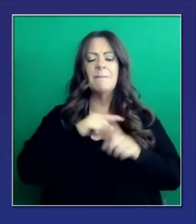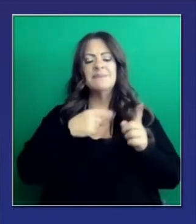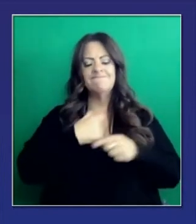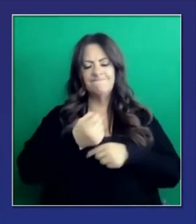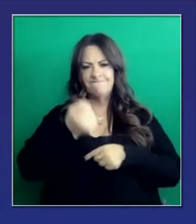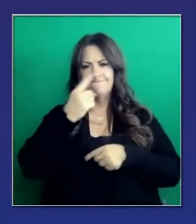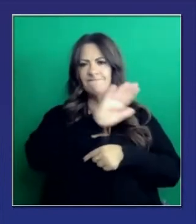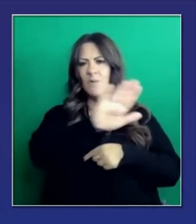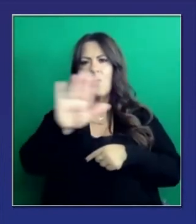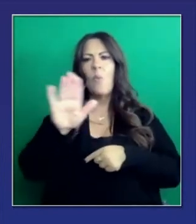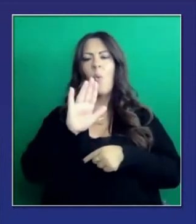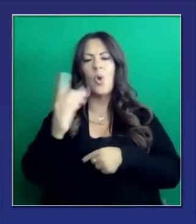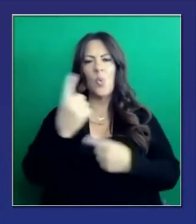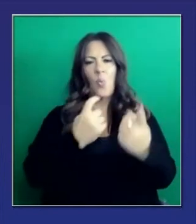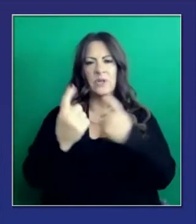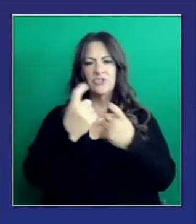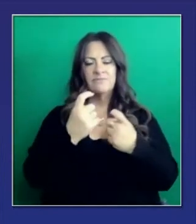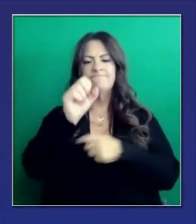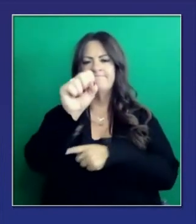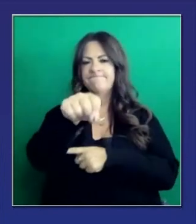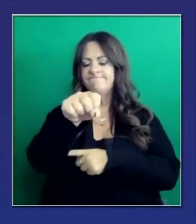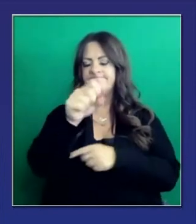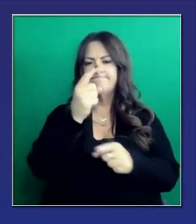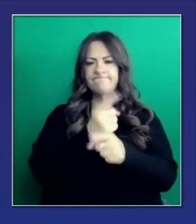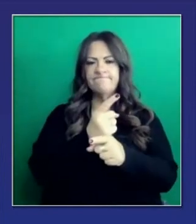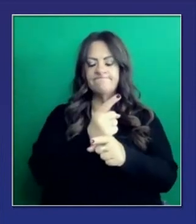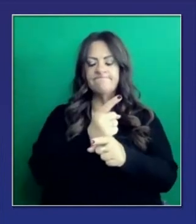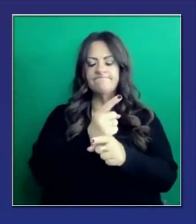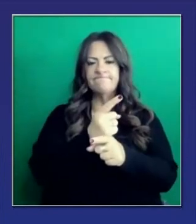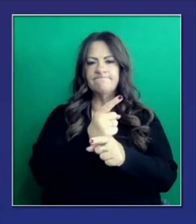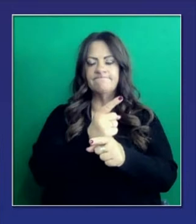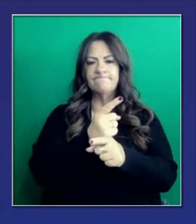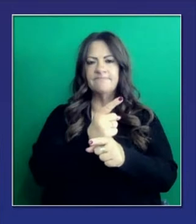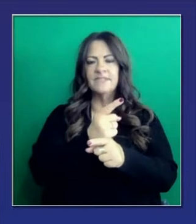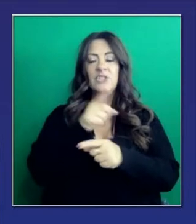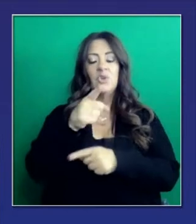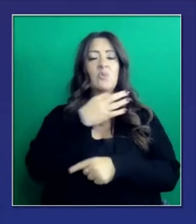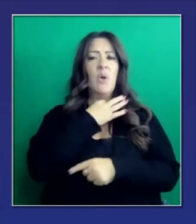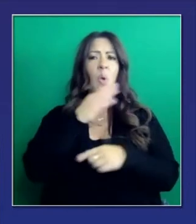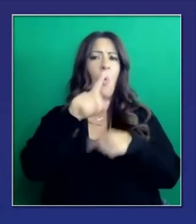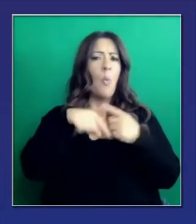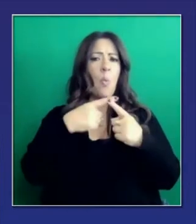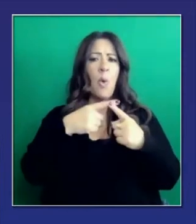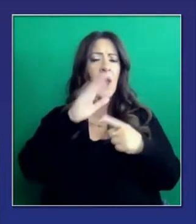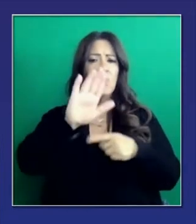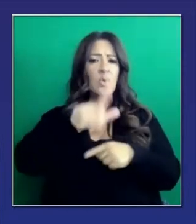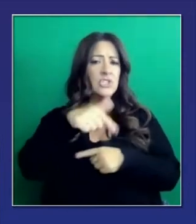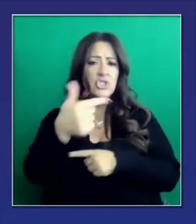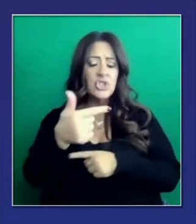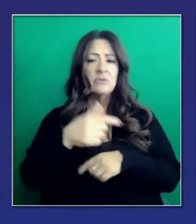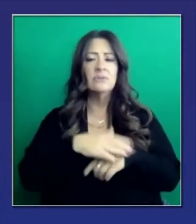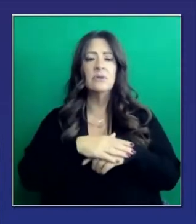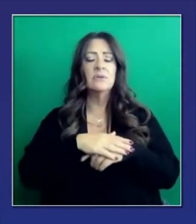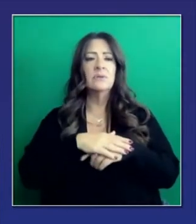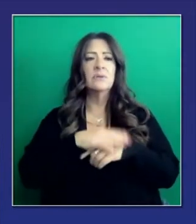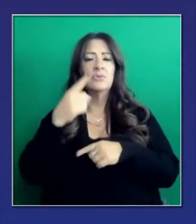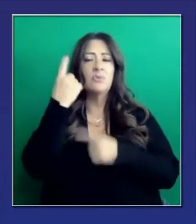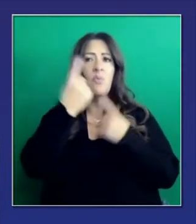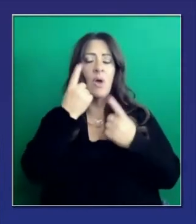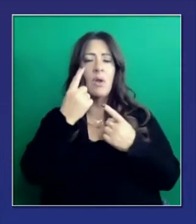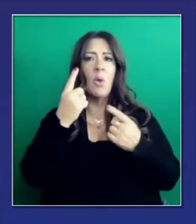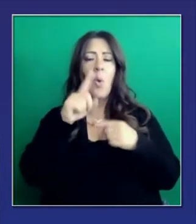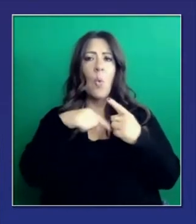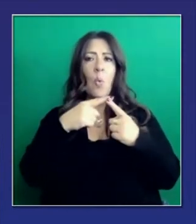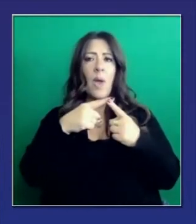estamos obteniendo las mismas preguntas todos nosotros. ¿Cuándo es tu turno? ¿Cuándo me tocará? ¿Cuándo me vacunaré yo?